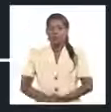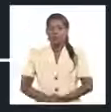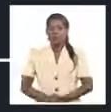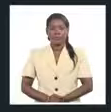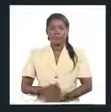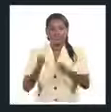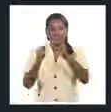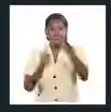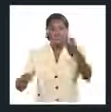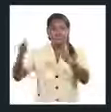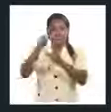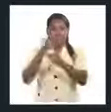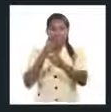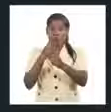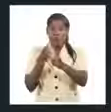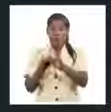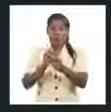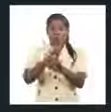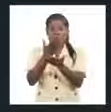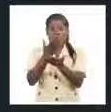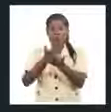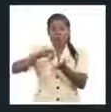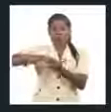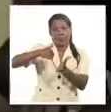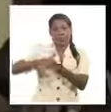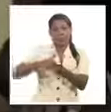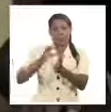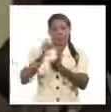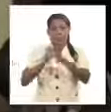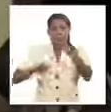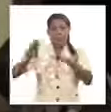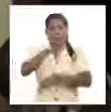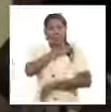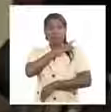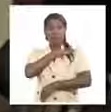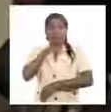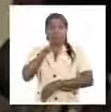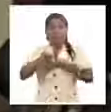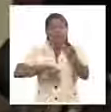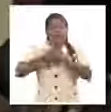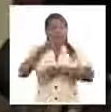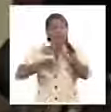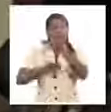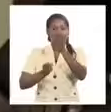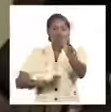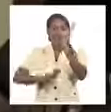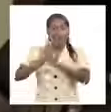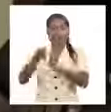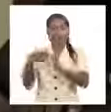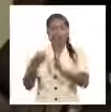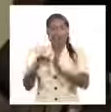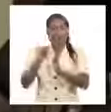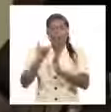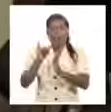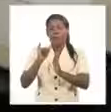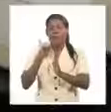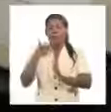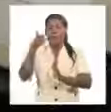objetivo del proyecto cubanano solar que dirige la doctora Liris es el desarrollo de un prototipo con esas características.